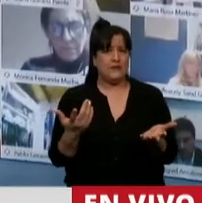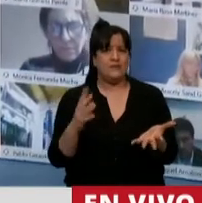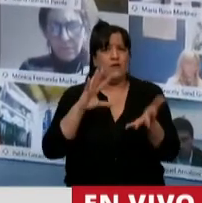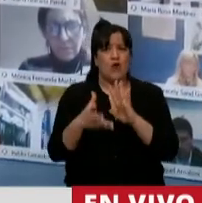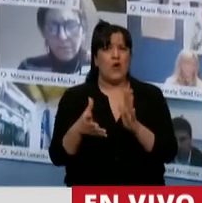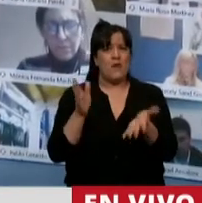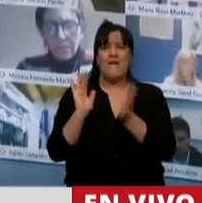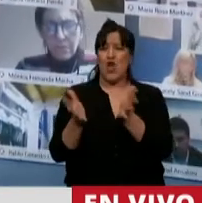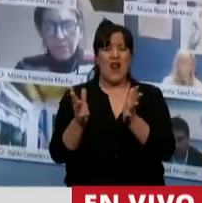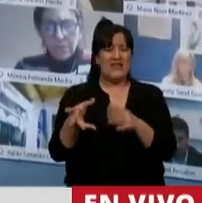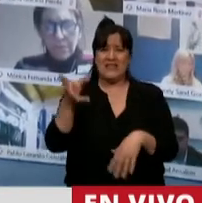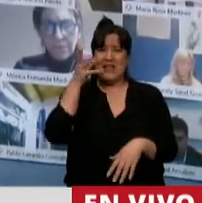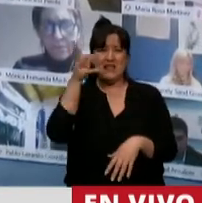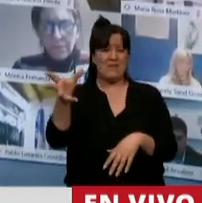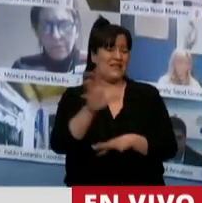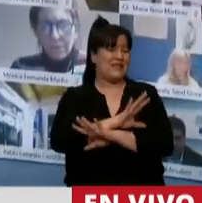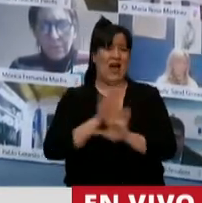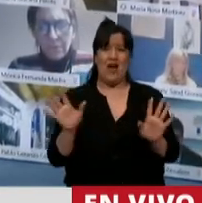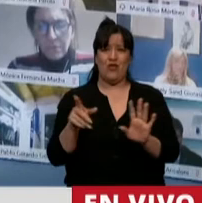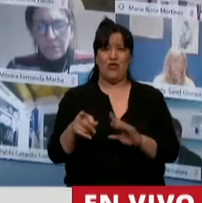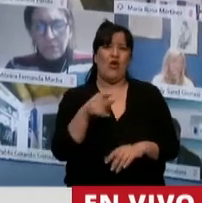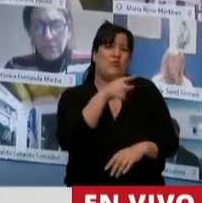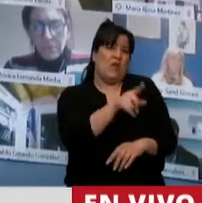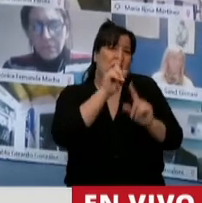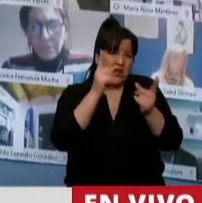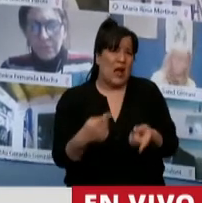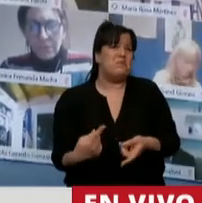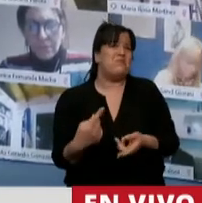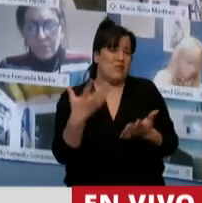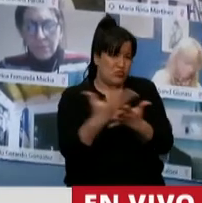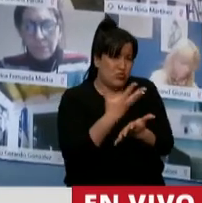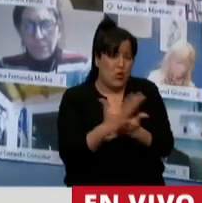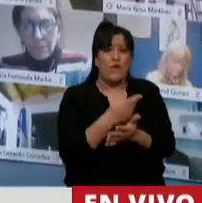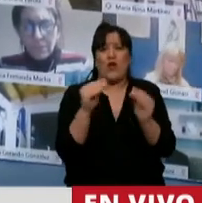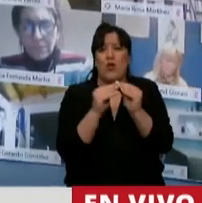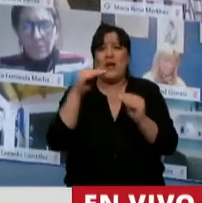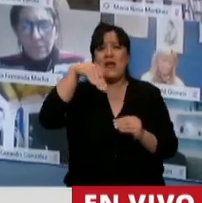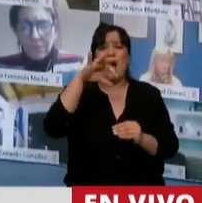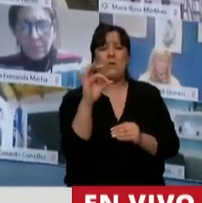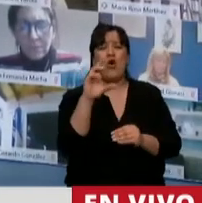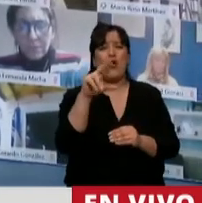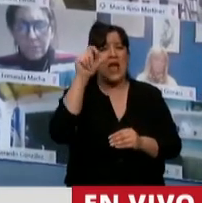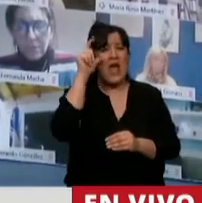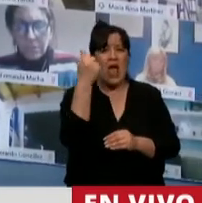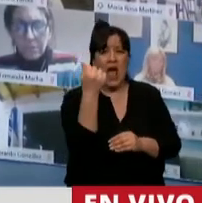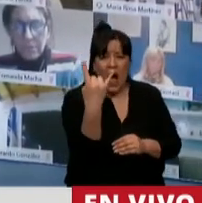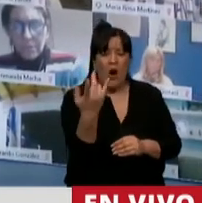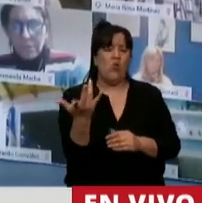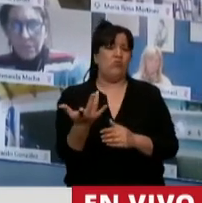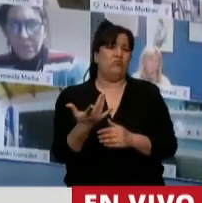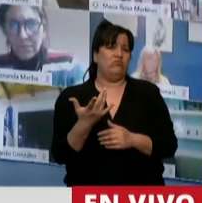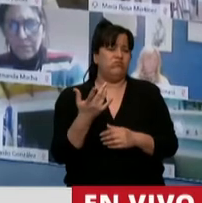violencia, una violencia inusitada, de que usted también fue víctima, la compañera Moró. O sea, creo que